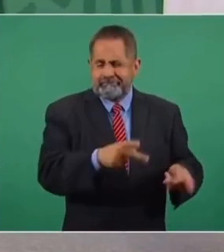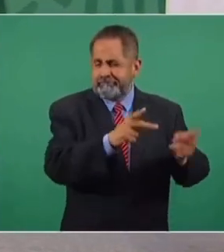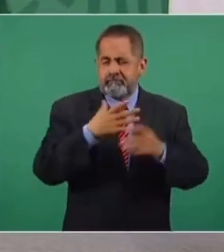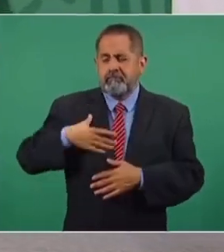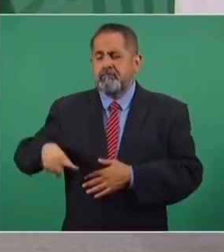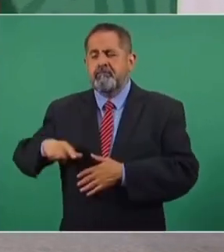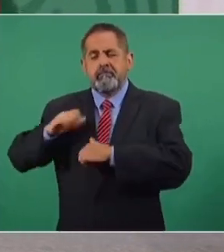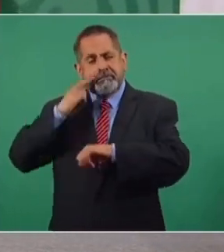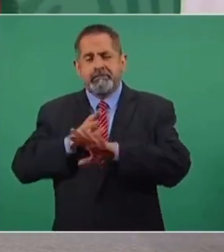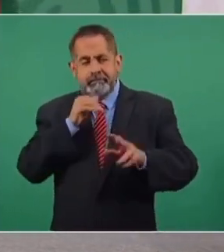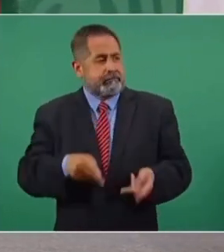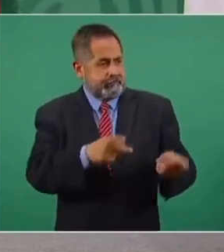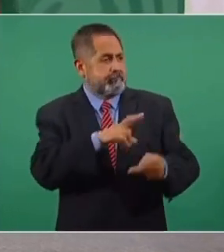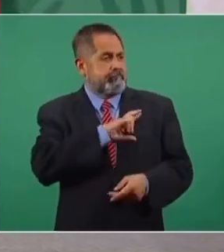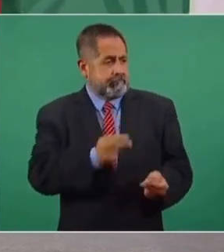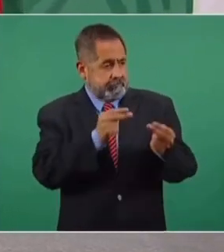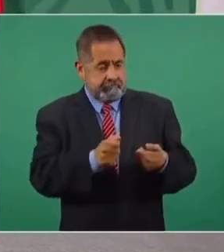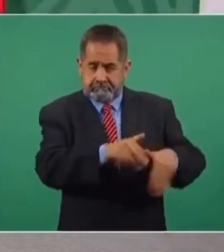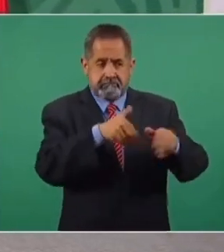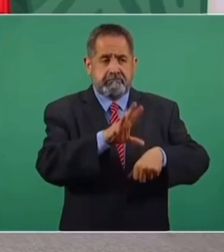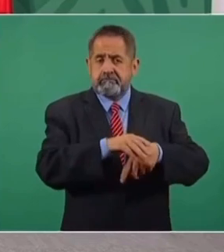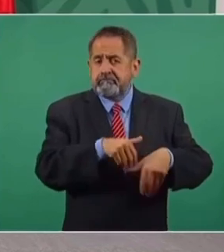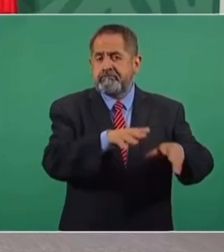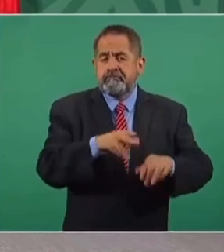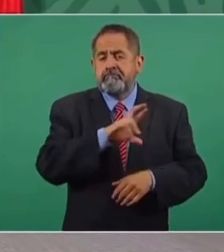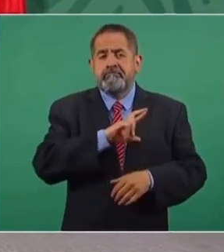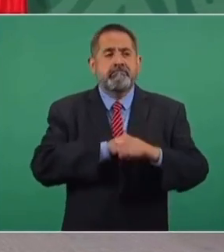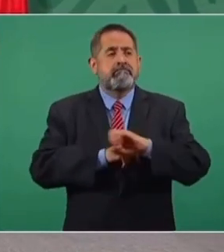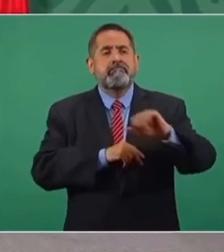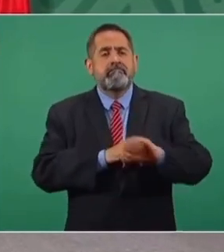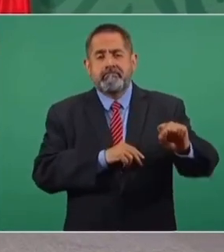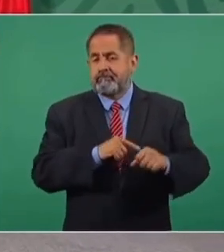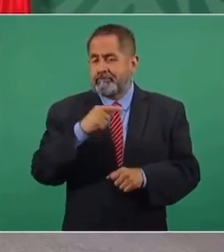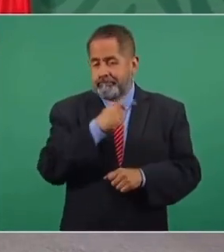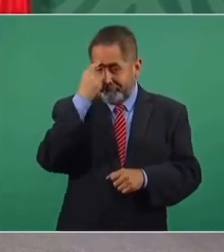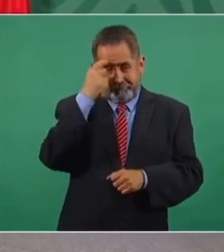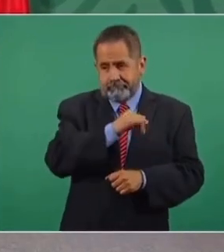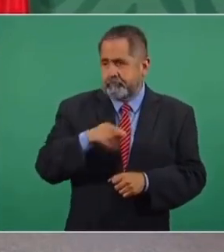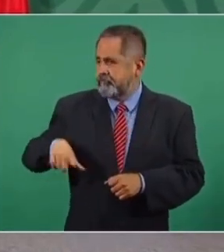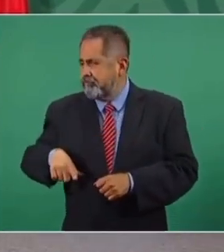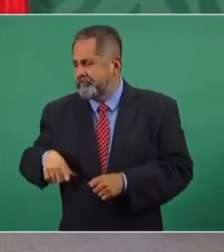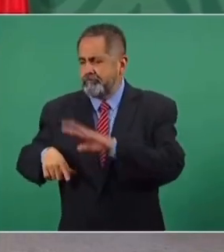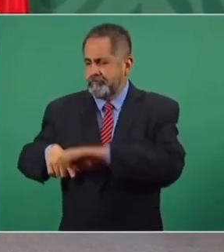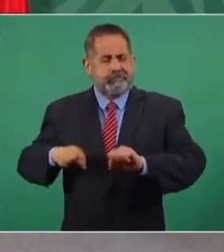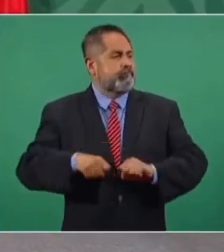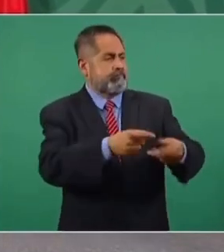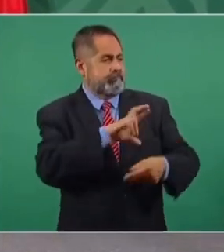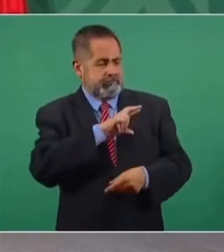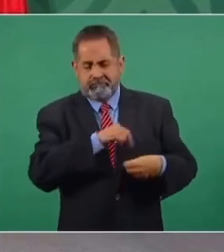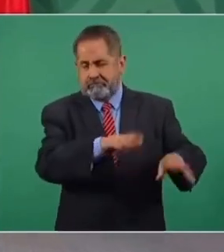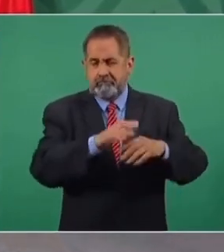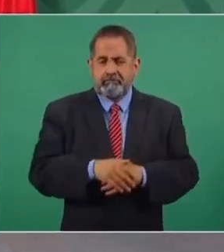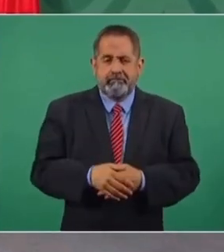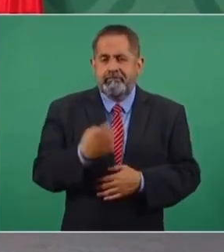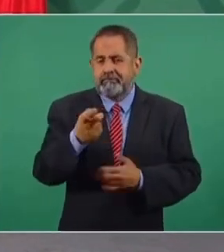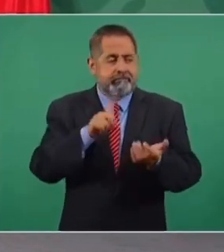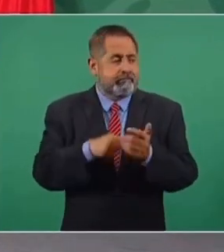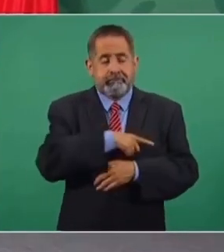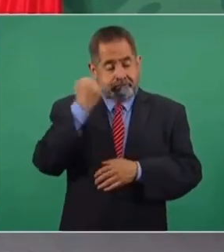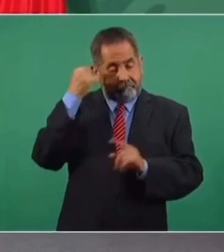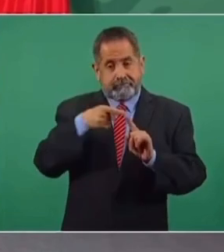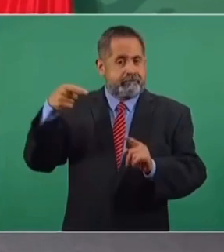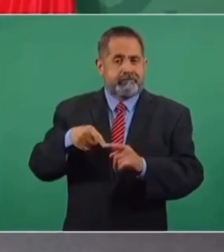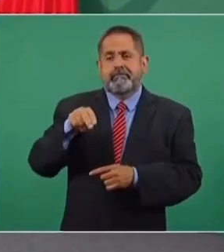Privatizar, hacer negocios, convertir lo público en privado. Eso es la esencia del